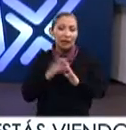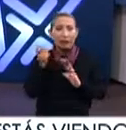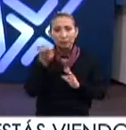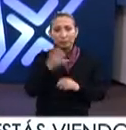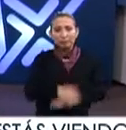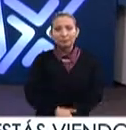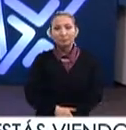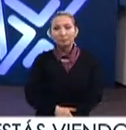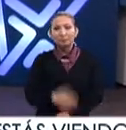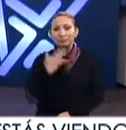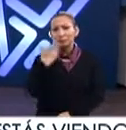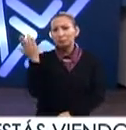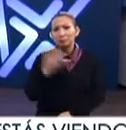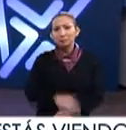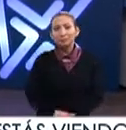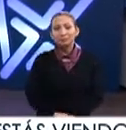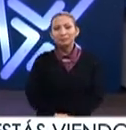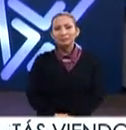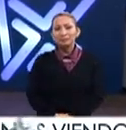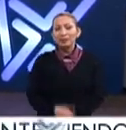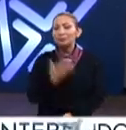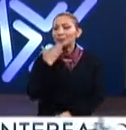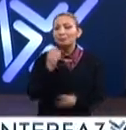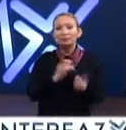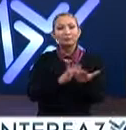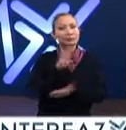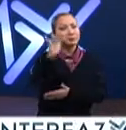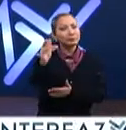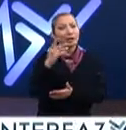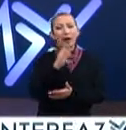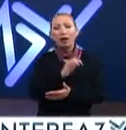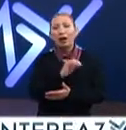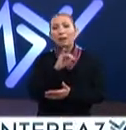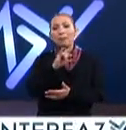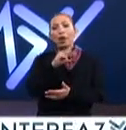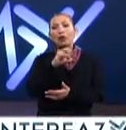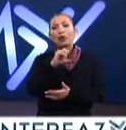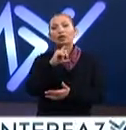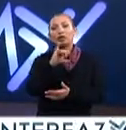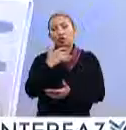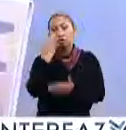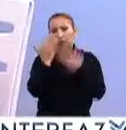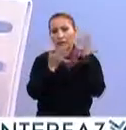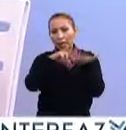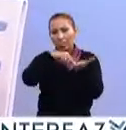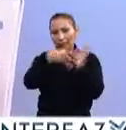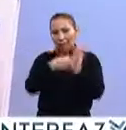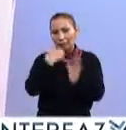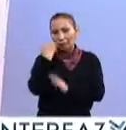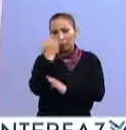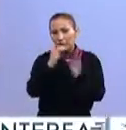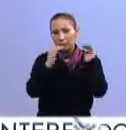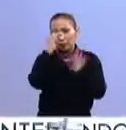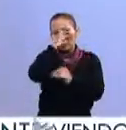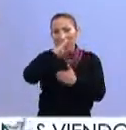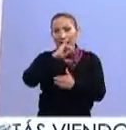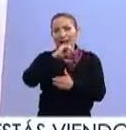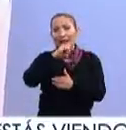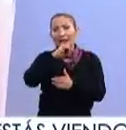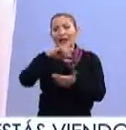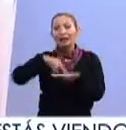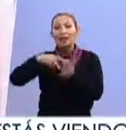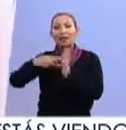solo eso, que arriesguen. Muy bien, pues, muchísimas gracias, Mario Antonio Palomino Espinosa, estudiante de Arquitectura de la Escuela Superior de Ingeniería y